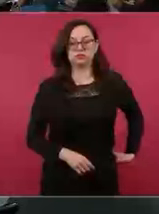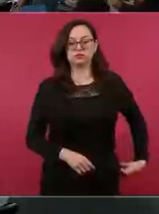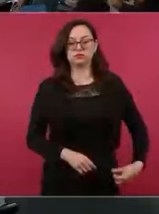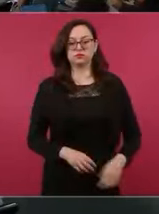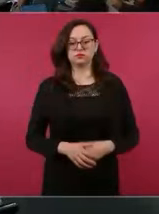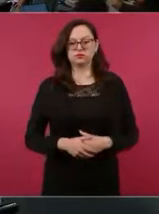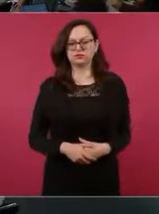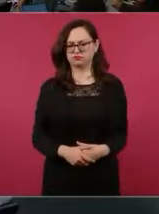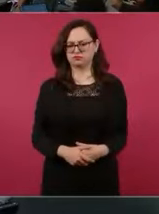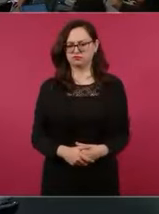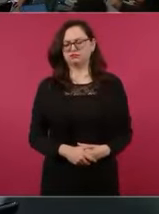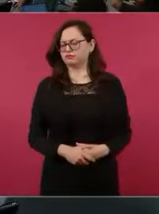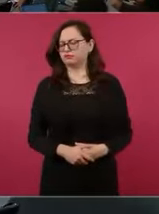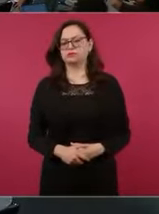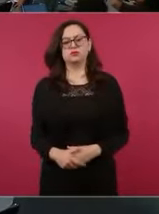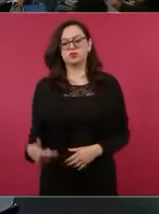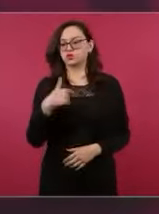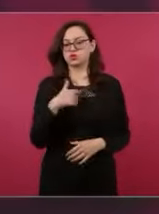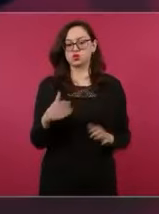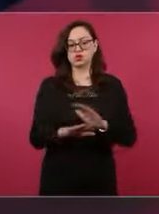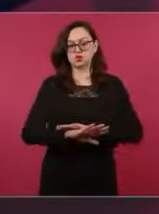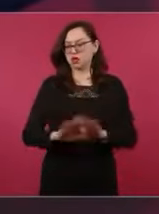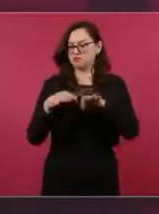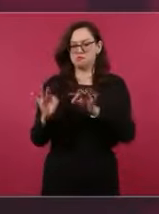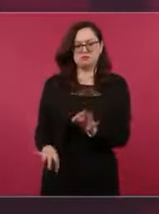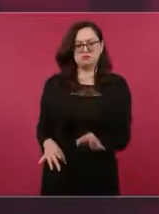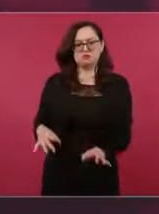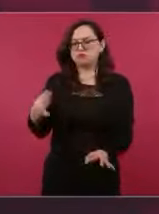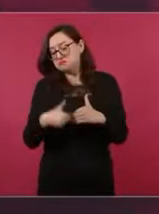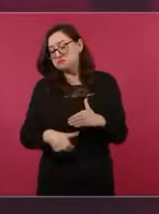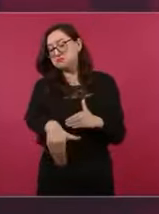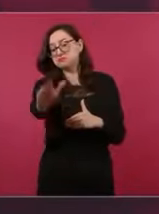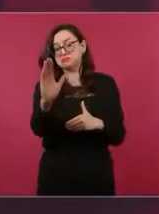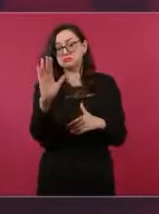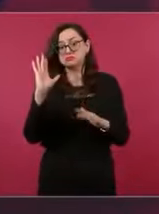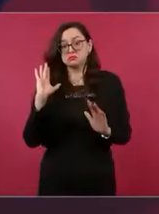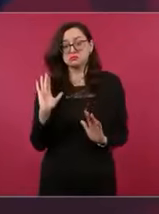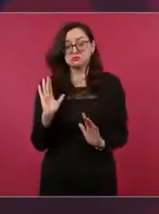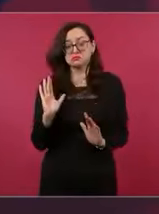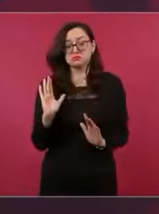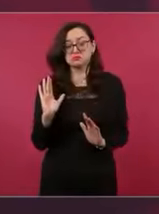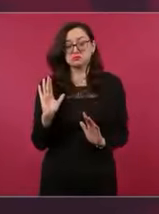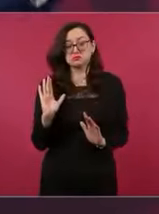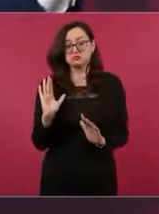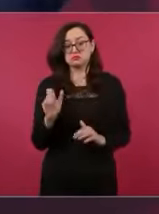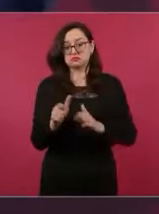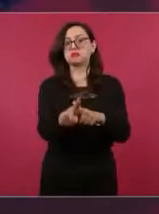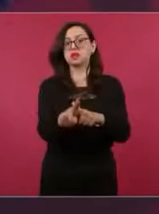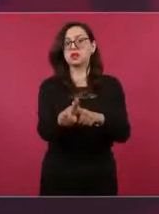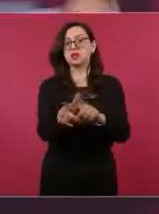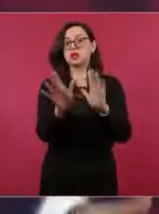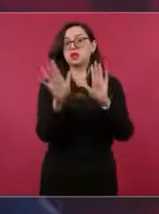Yo ya termino y lo que va a haber hacia adelante es la continuación